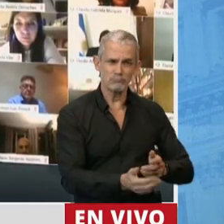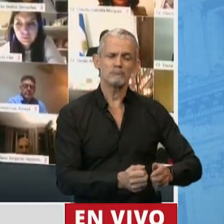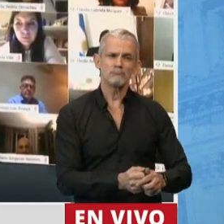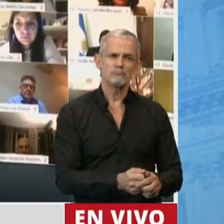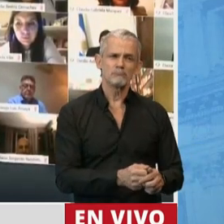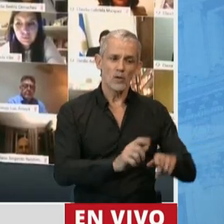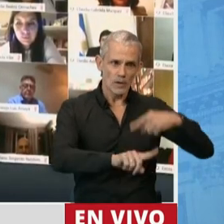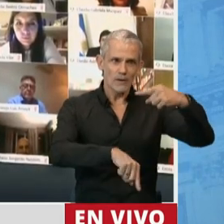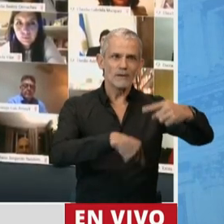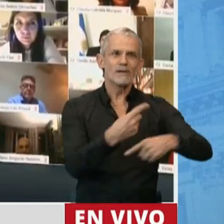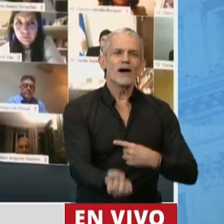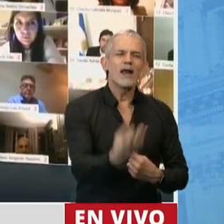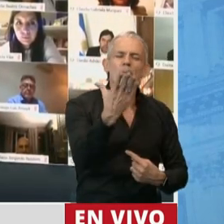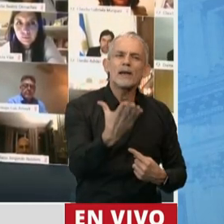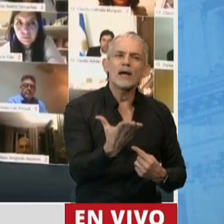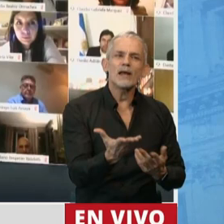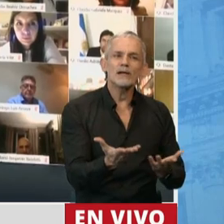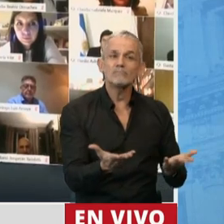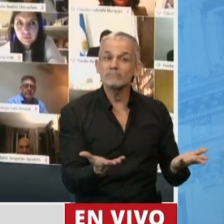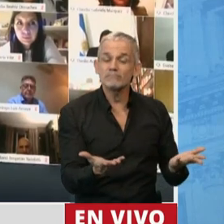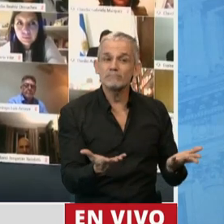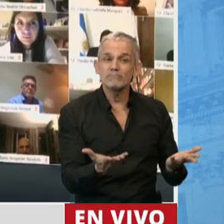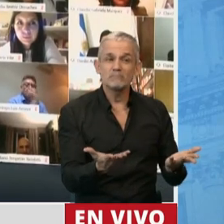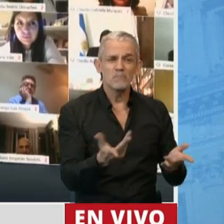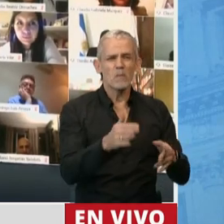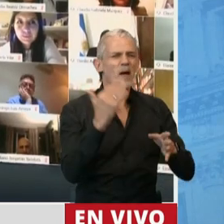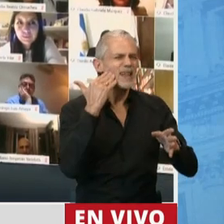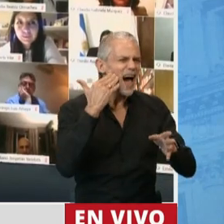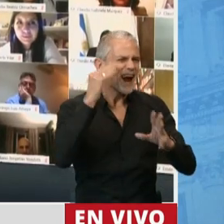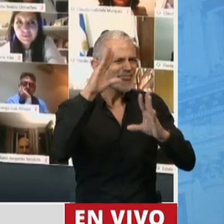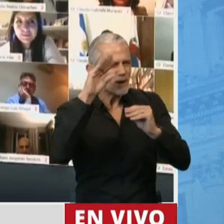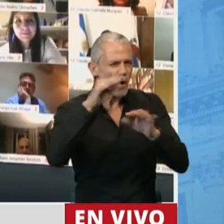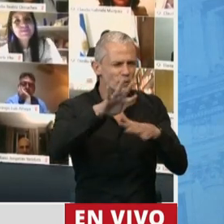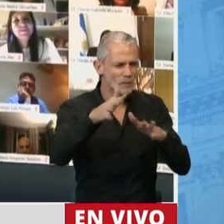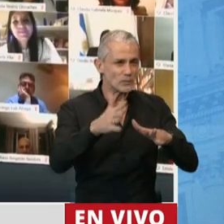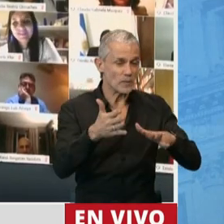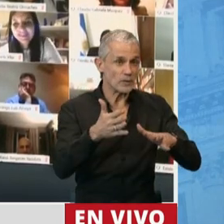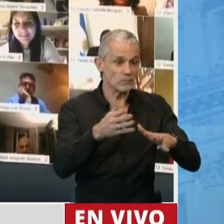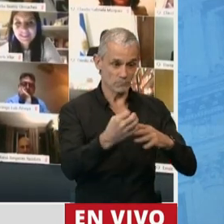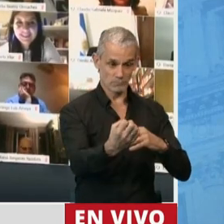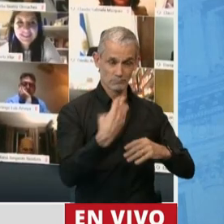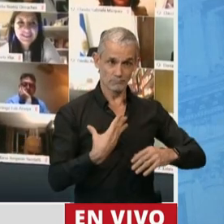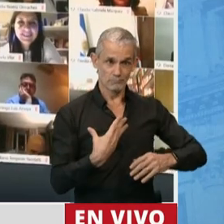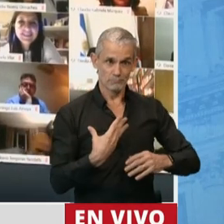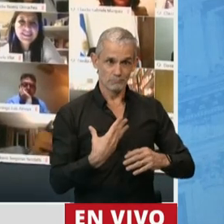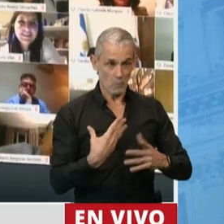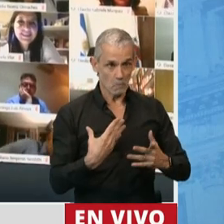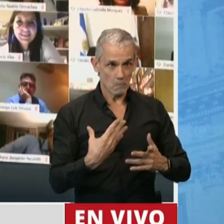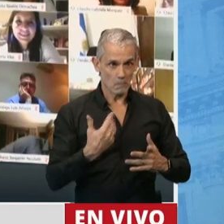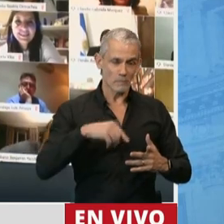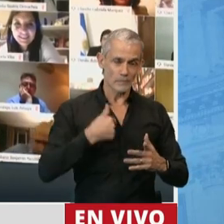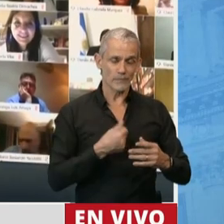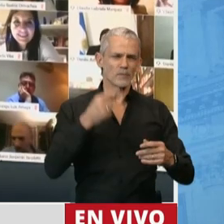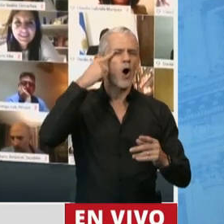Y al otro día, casi en la tarde-noche, me mandó un mensaje porque estábamos